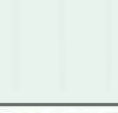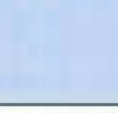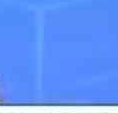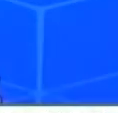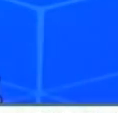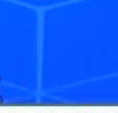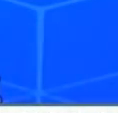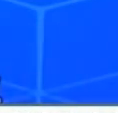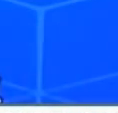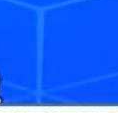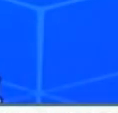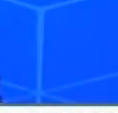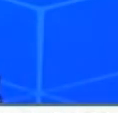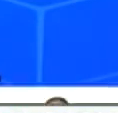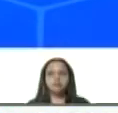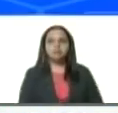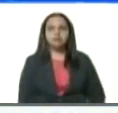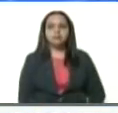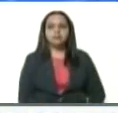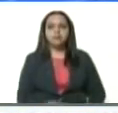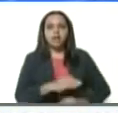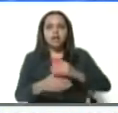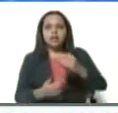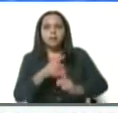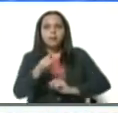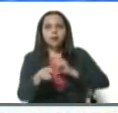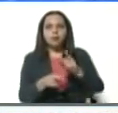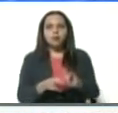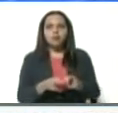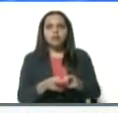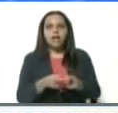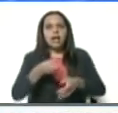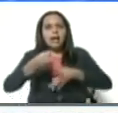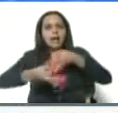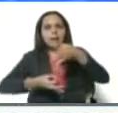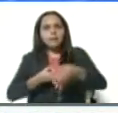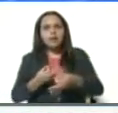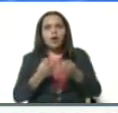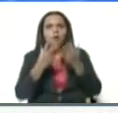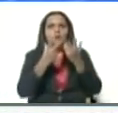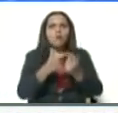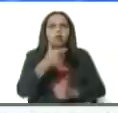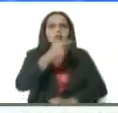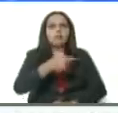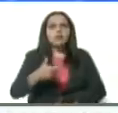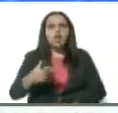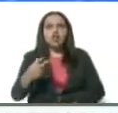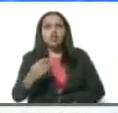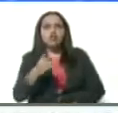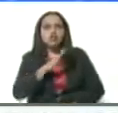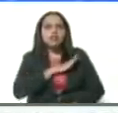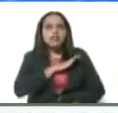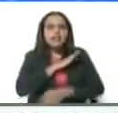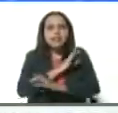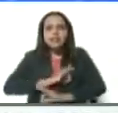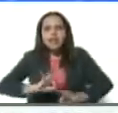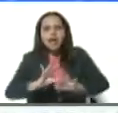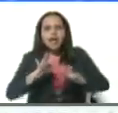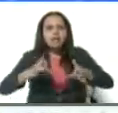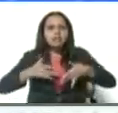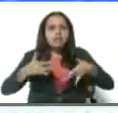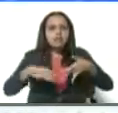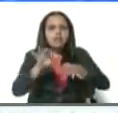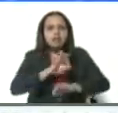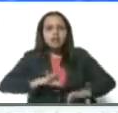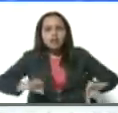Que más adelante, la siguiente pregunta, también ya especifica cuántas personas no tienen síntomas, cuántas tienen síntomas,